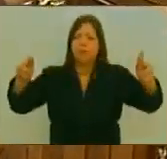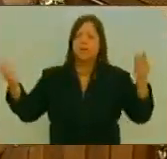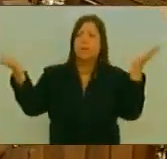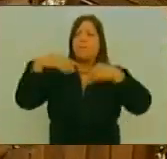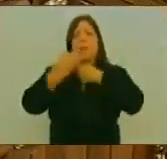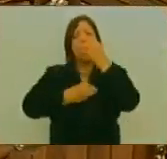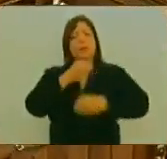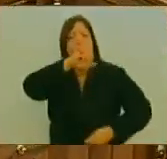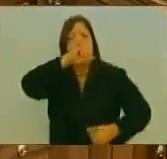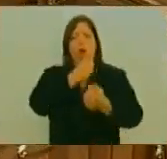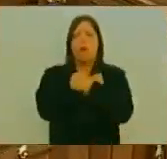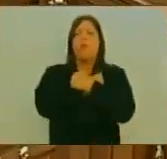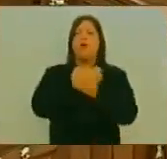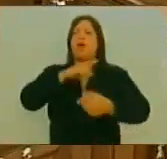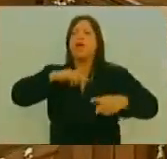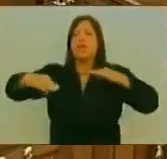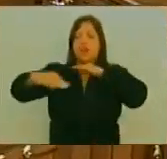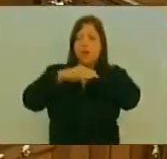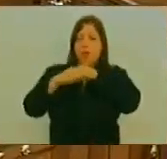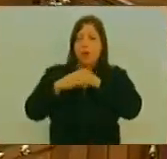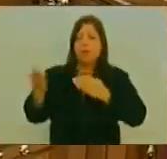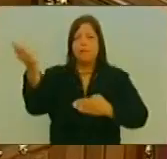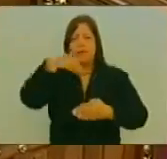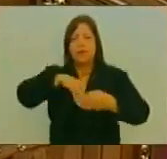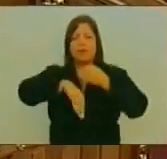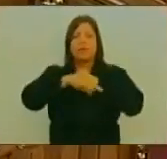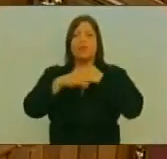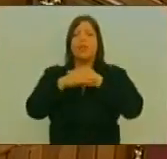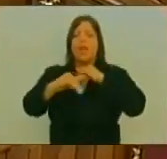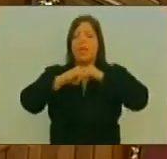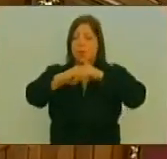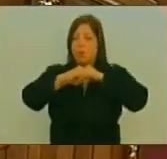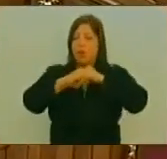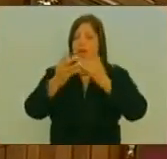lucha Por el amor A la lucha Por la igualdad A la lucha Por la equidad